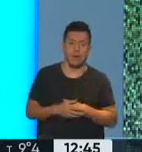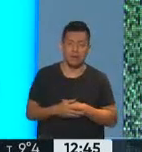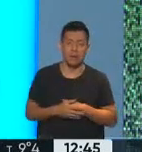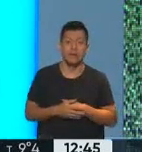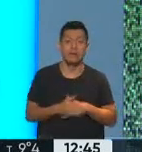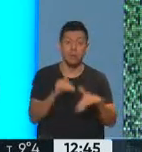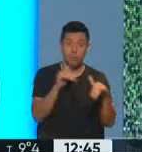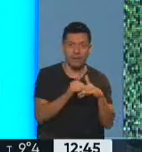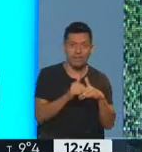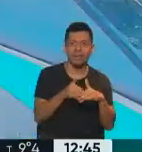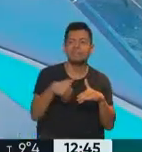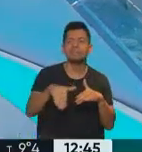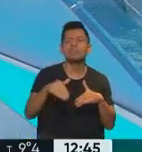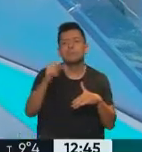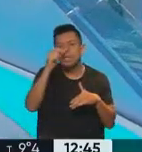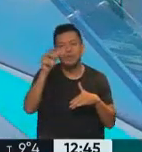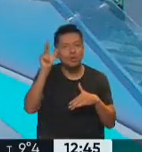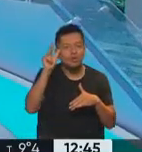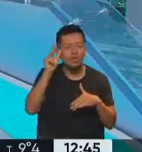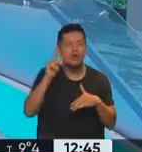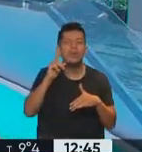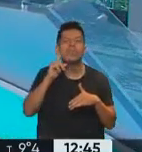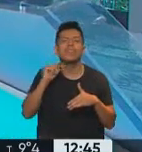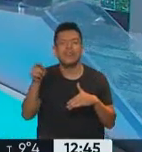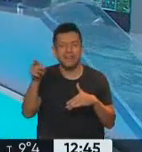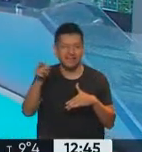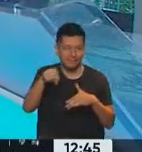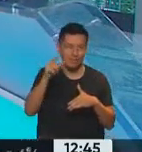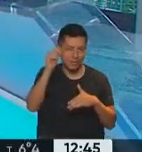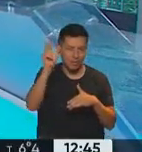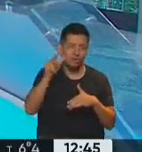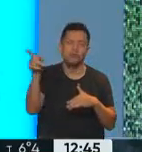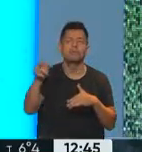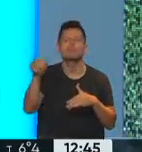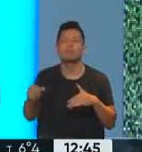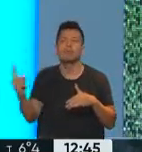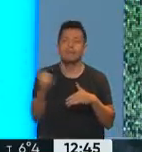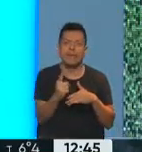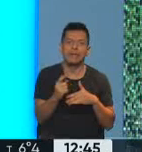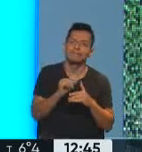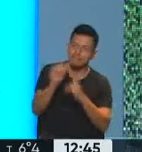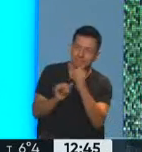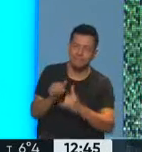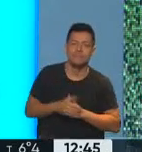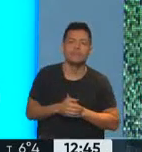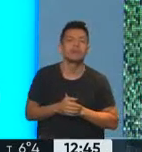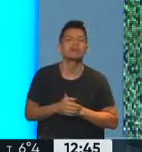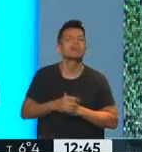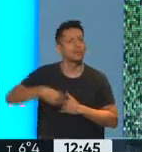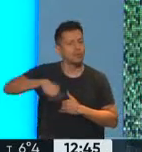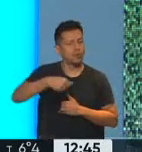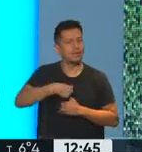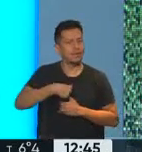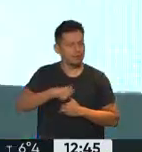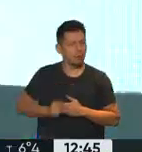llegue el censista el día 28. Está en la Constitución, está en los tratados internacionales, y es un derecho de todos portar nuestra identidad